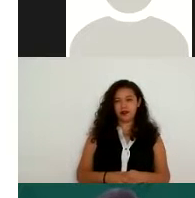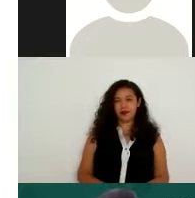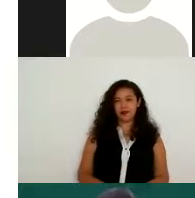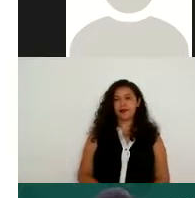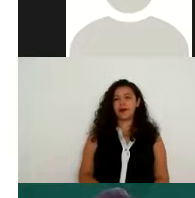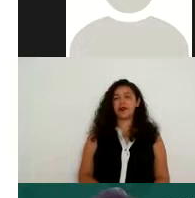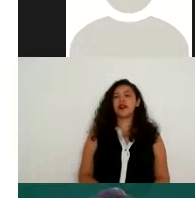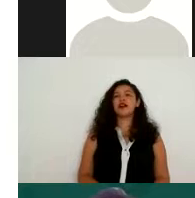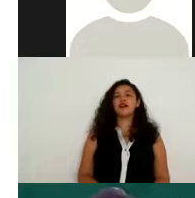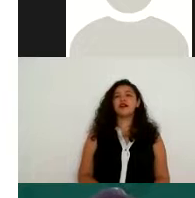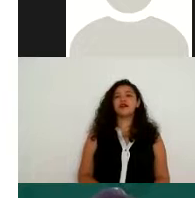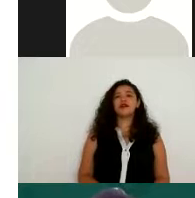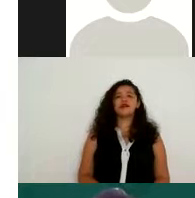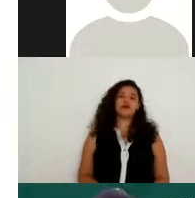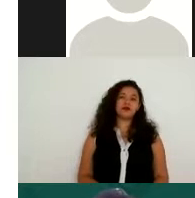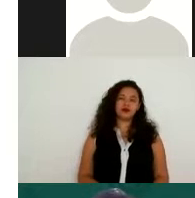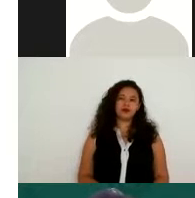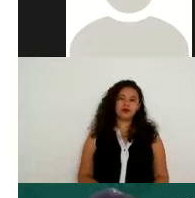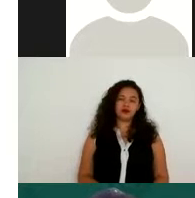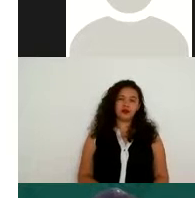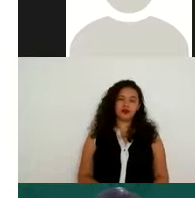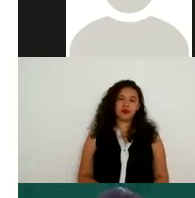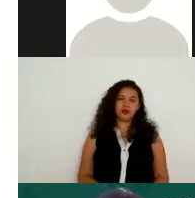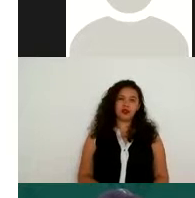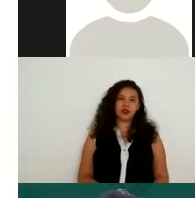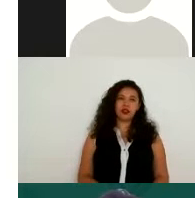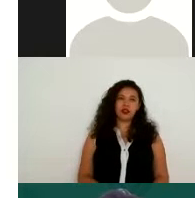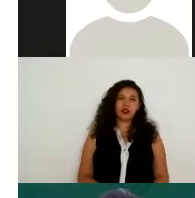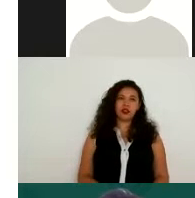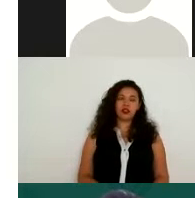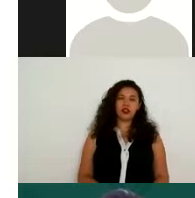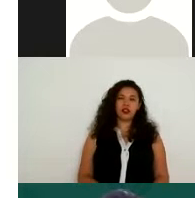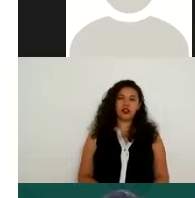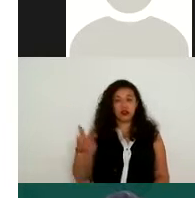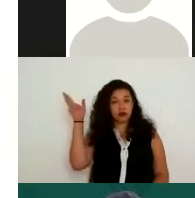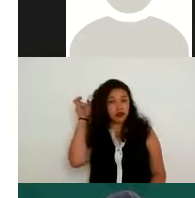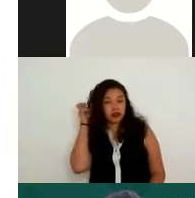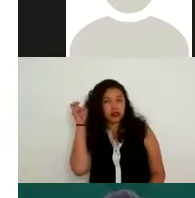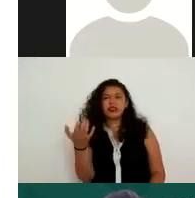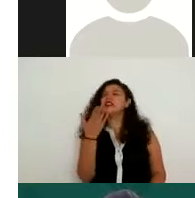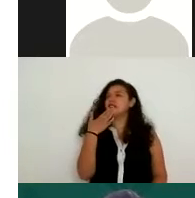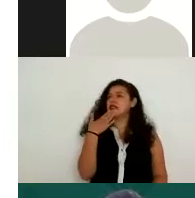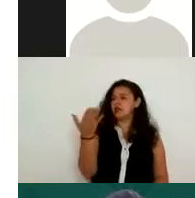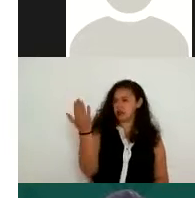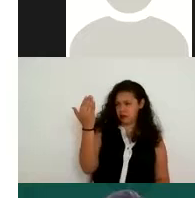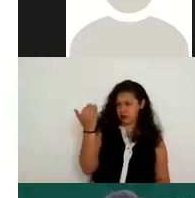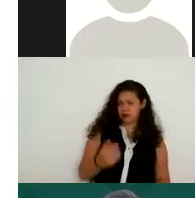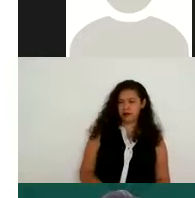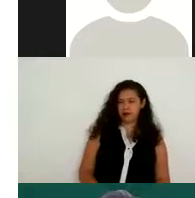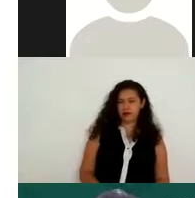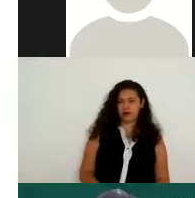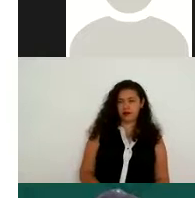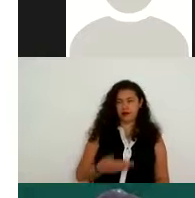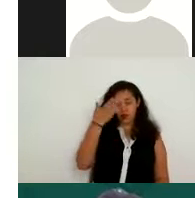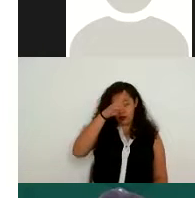Nada más dices, pues, sí, sí, sí, es. ¿Me escuchas? Perdón. Sí, adelante, adelante, por favor. ¿Sabemos que es tuyo?